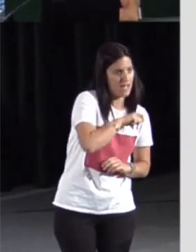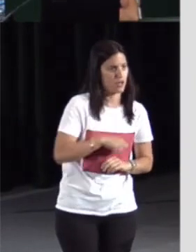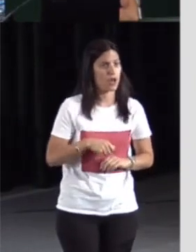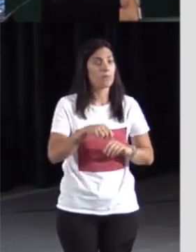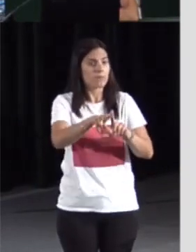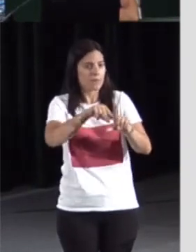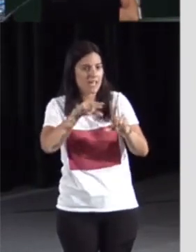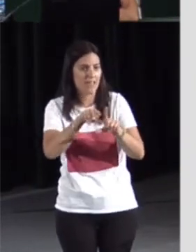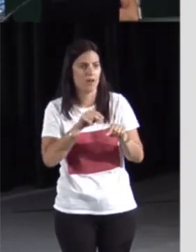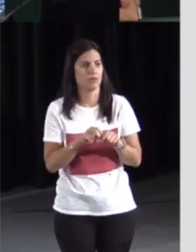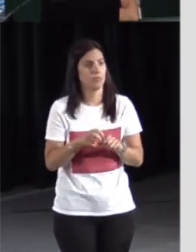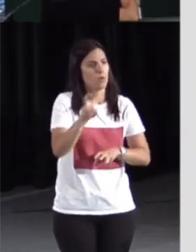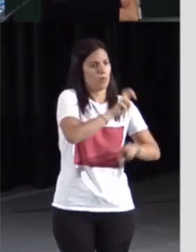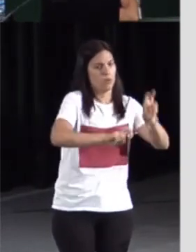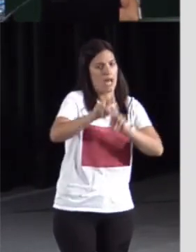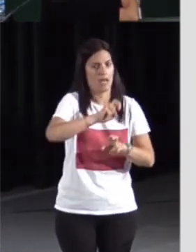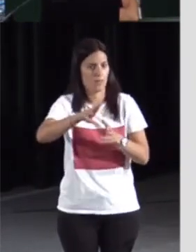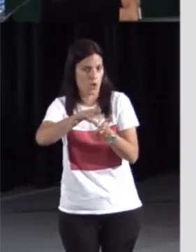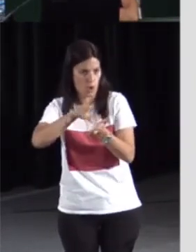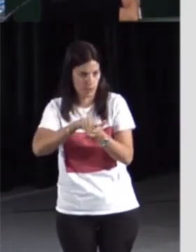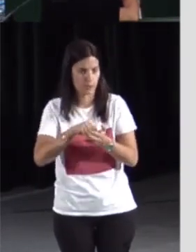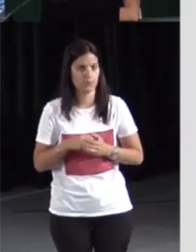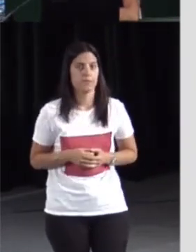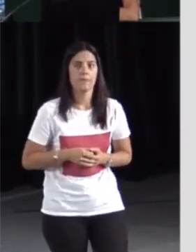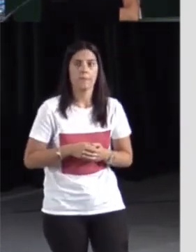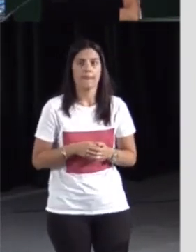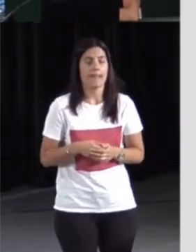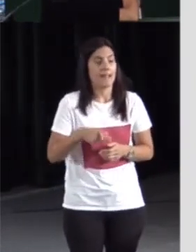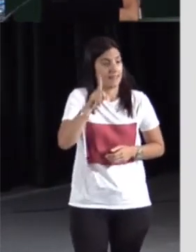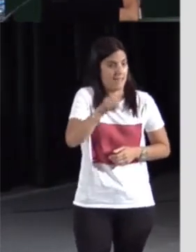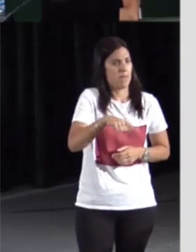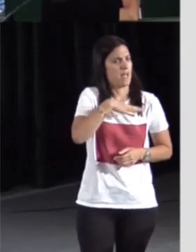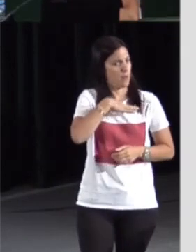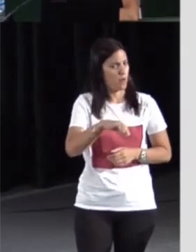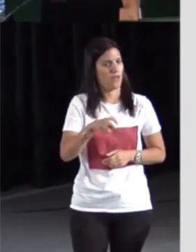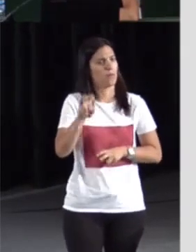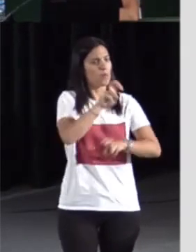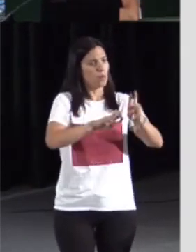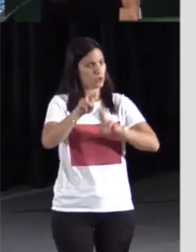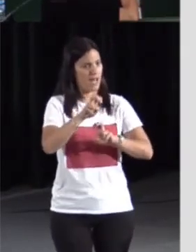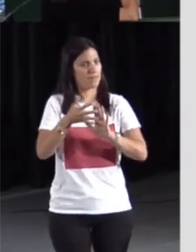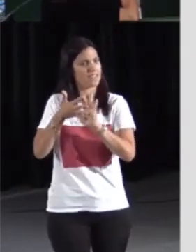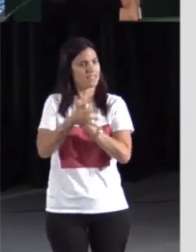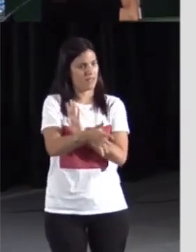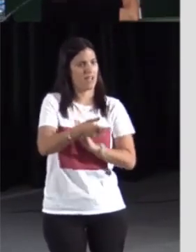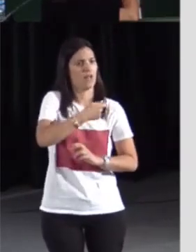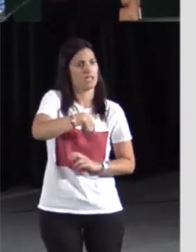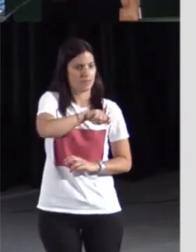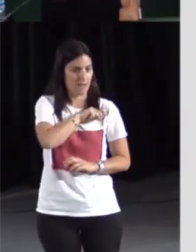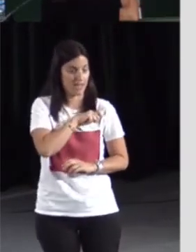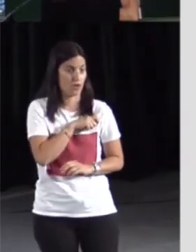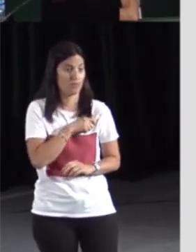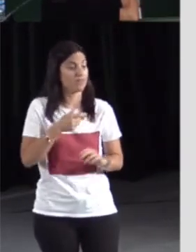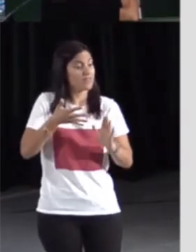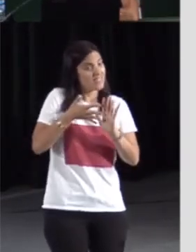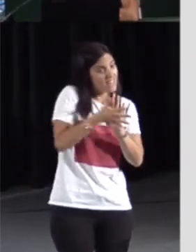y una traducción, el significado. El significado es una equivalencia aproximada en castellano del signo. También